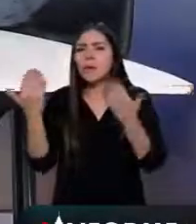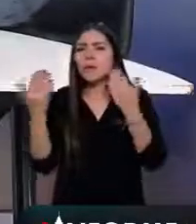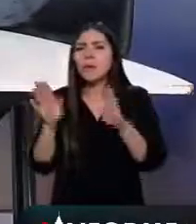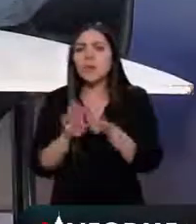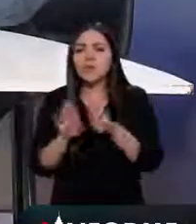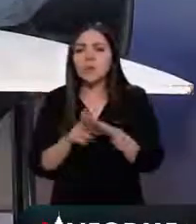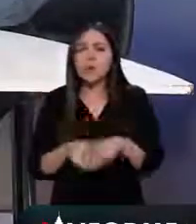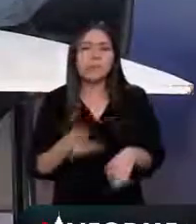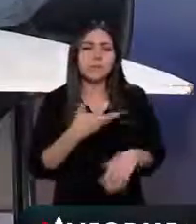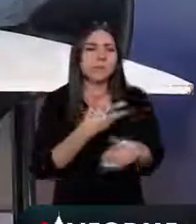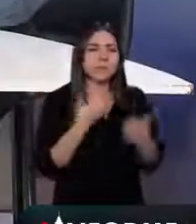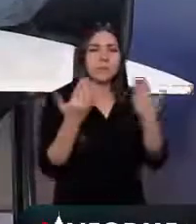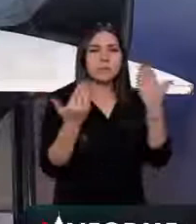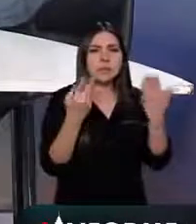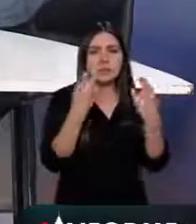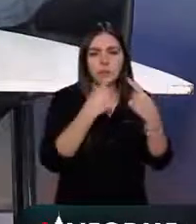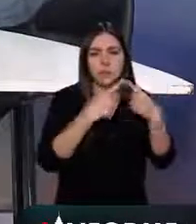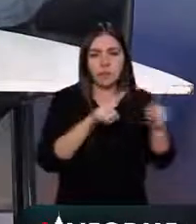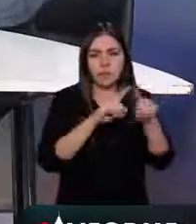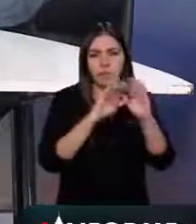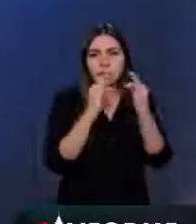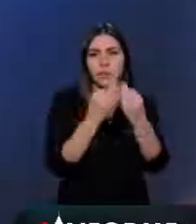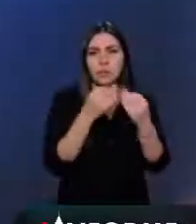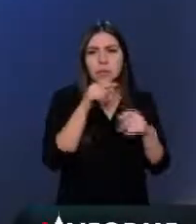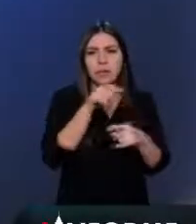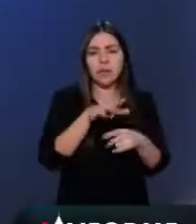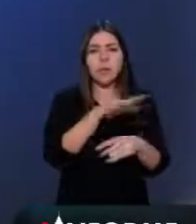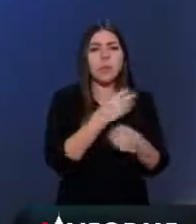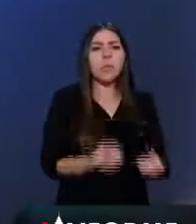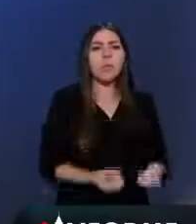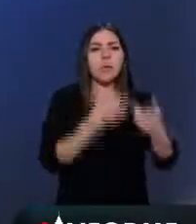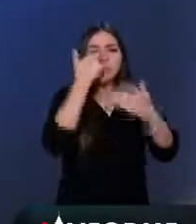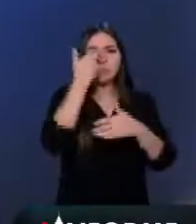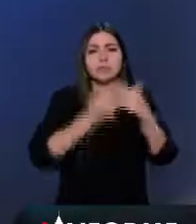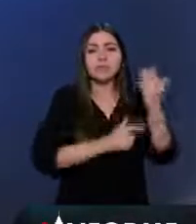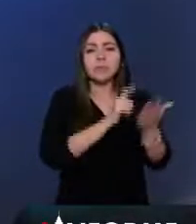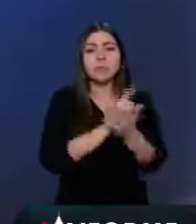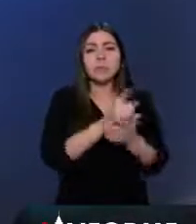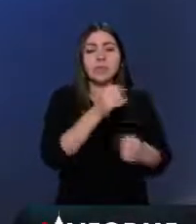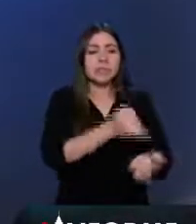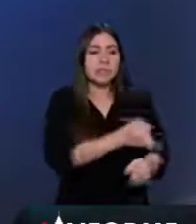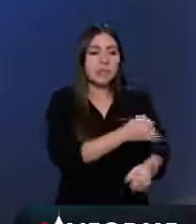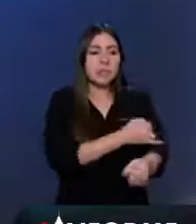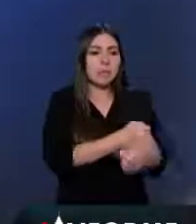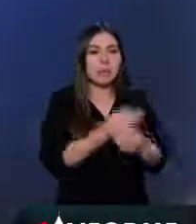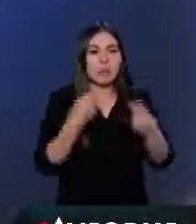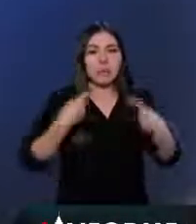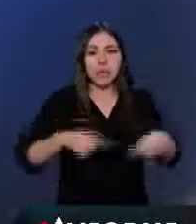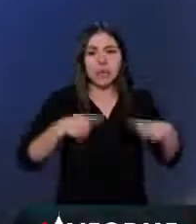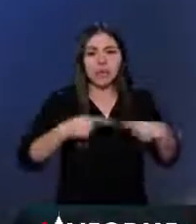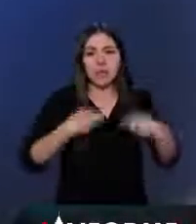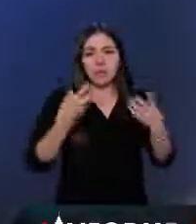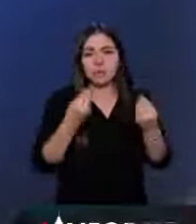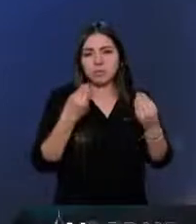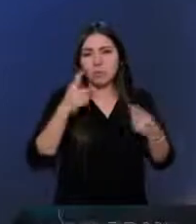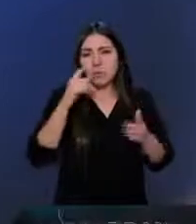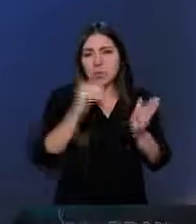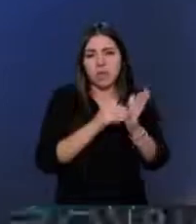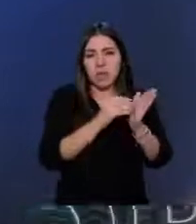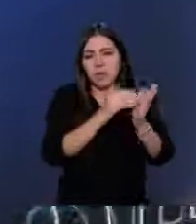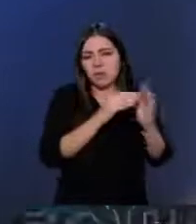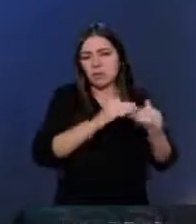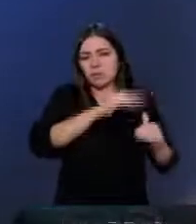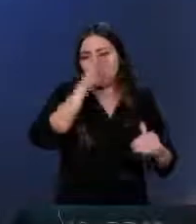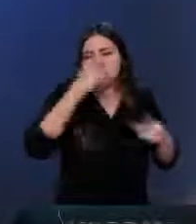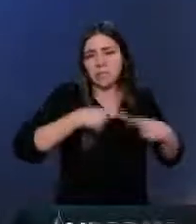volumen total de delitos. En Iztapalapa hay un millón ochocientos cincuenta mil habitantes. Si tú dices, bueno, pues aquí hay cien mil delitos, por decir algo,